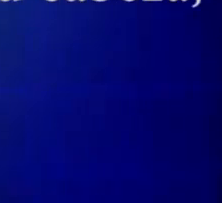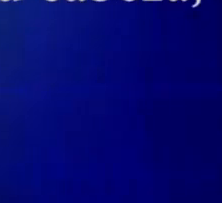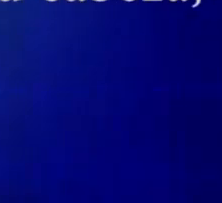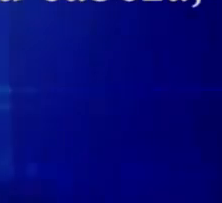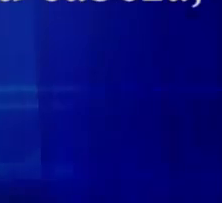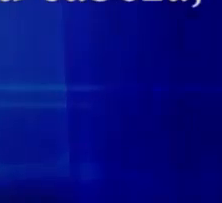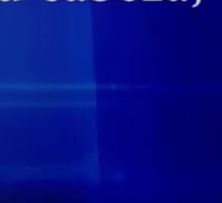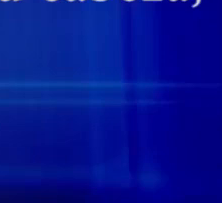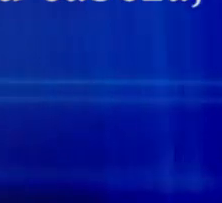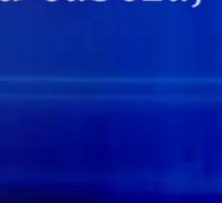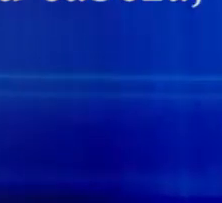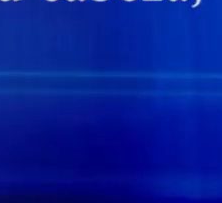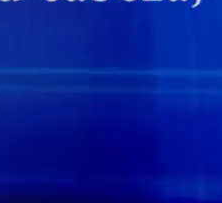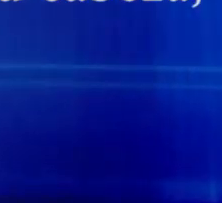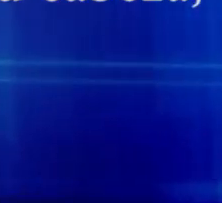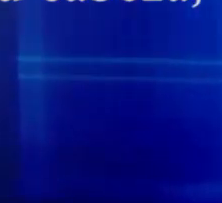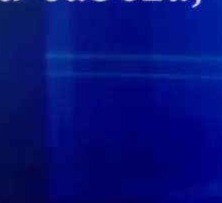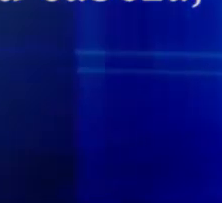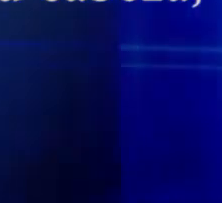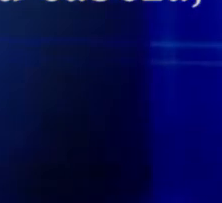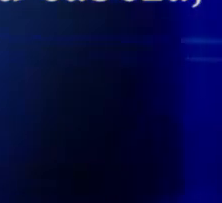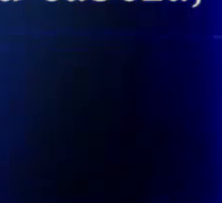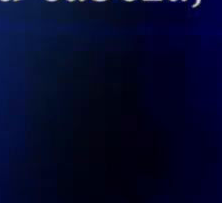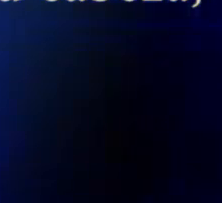Con la luna Debajo de sus pies